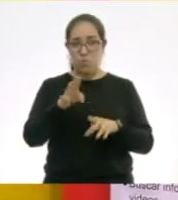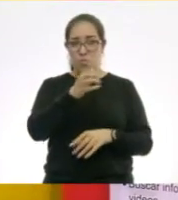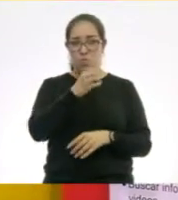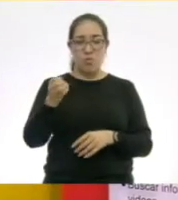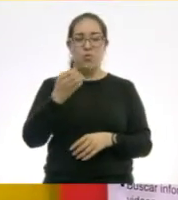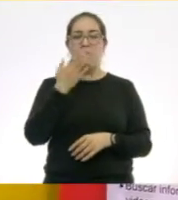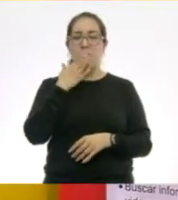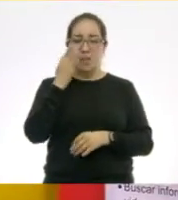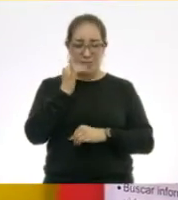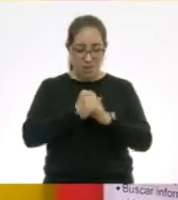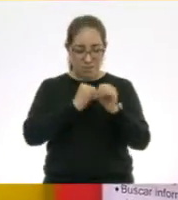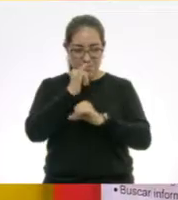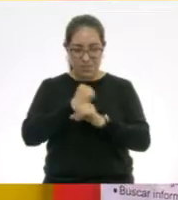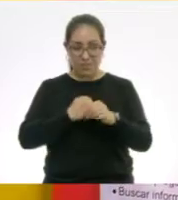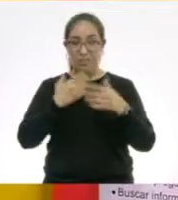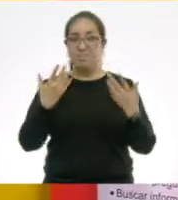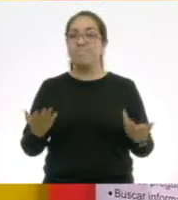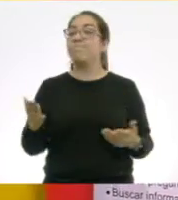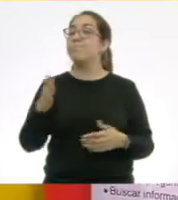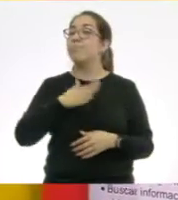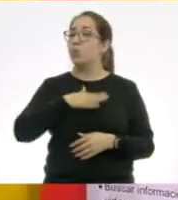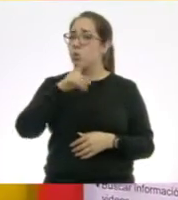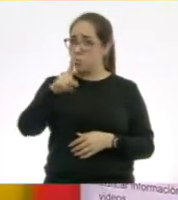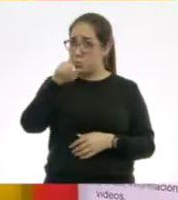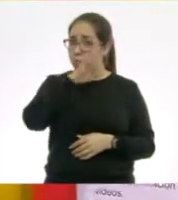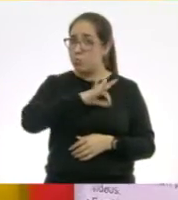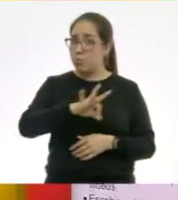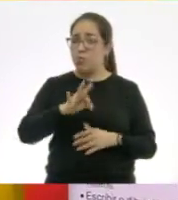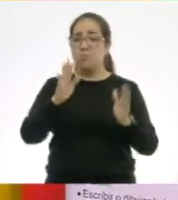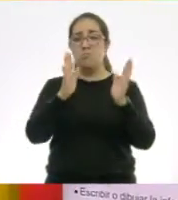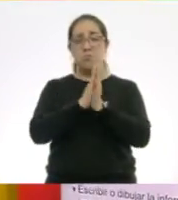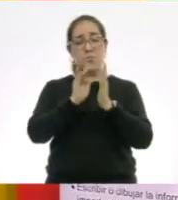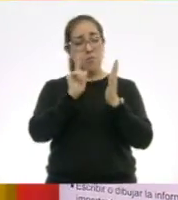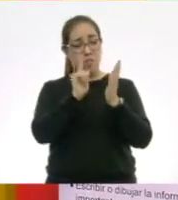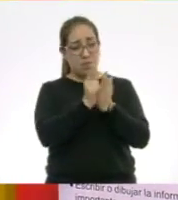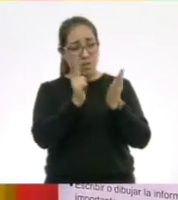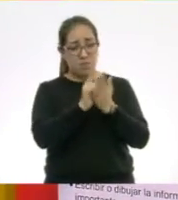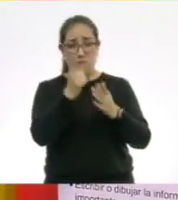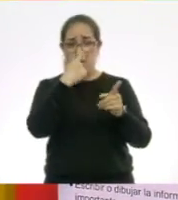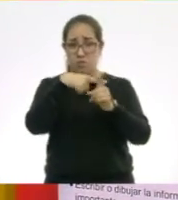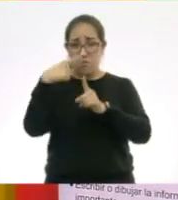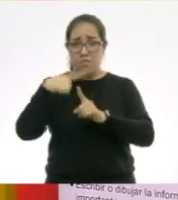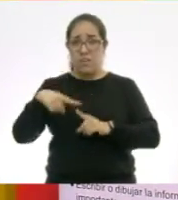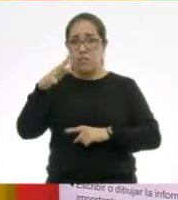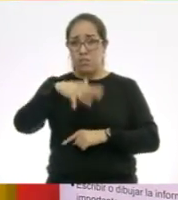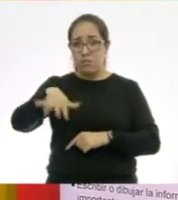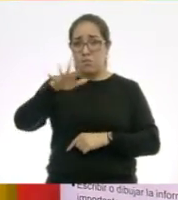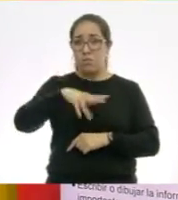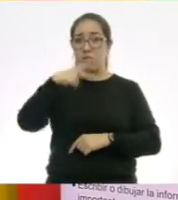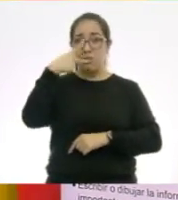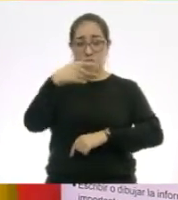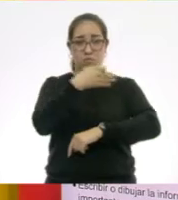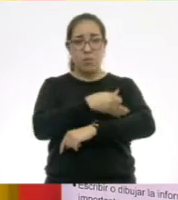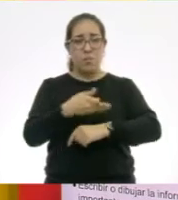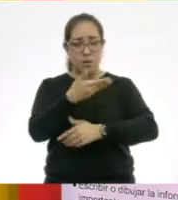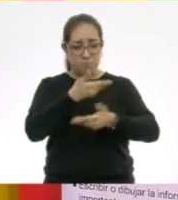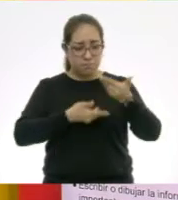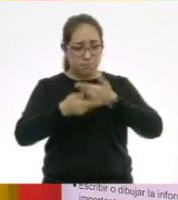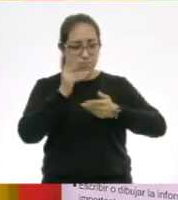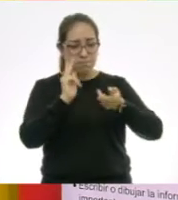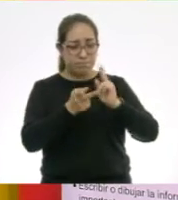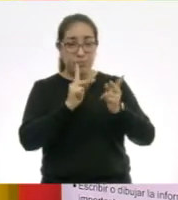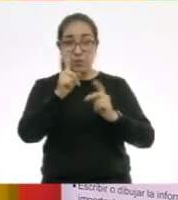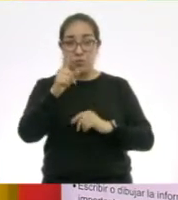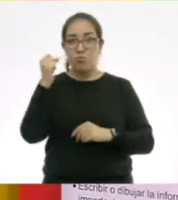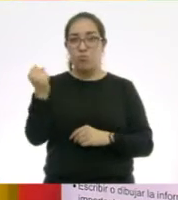grandes investigadores. Y bueno, si te es posible, consulta otros libros y comenta el tema de hoy con tu familia. Si tienes la fortuna de